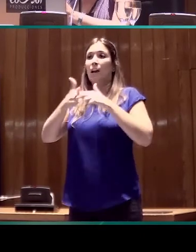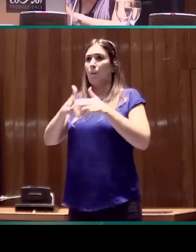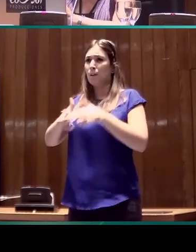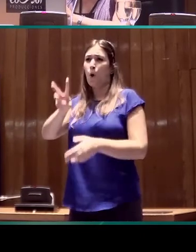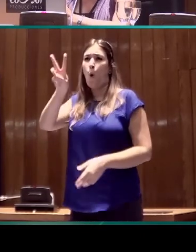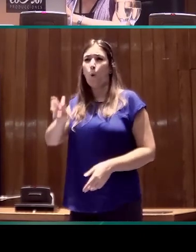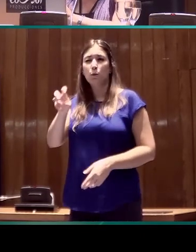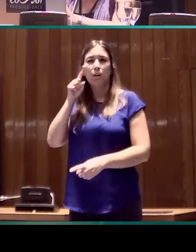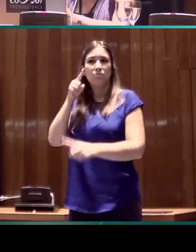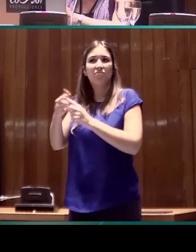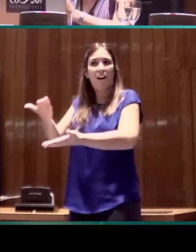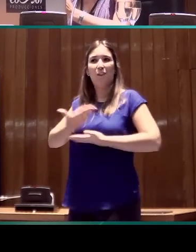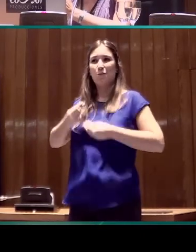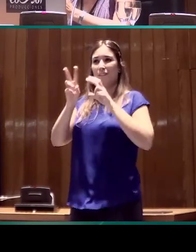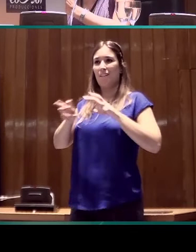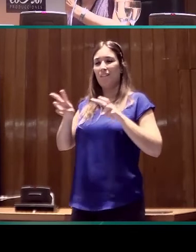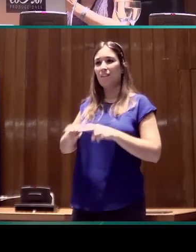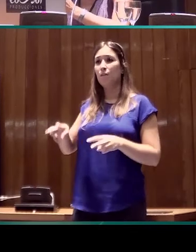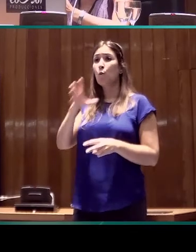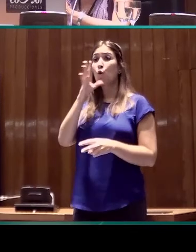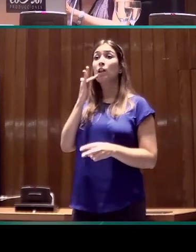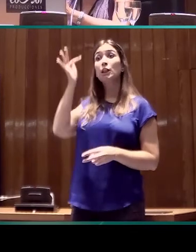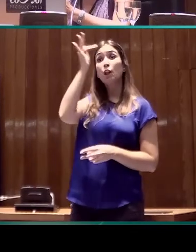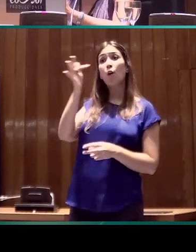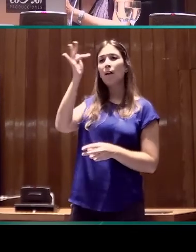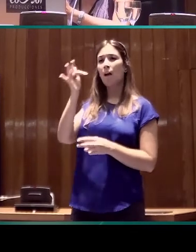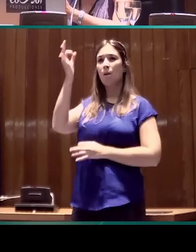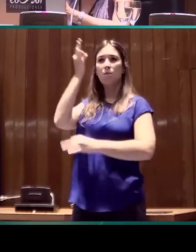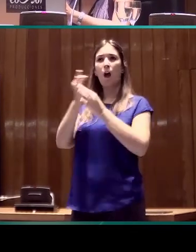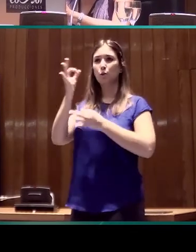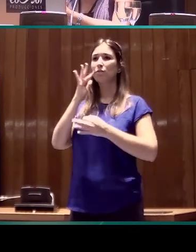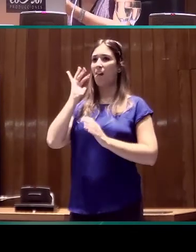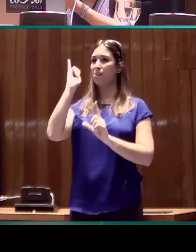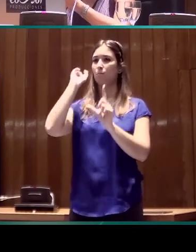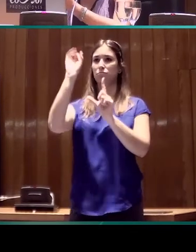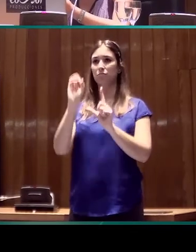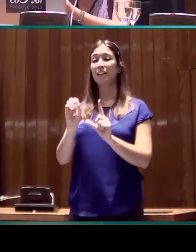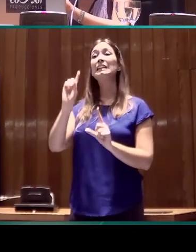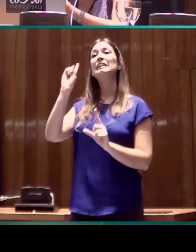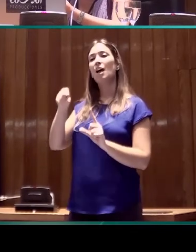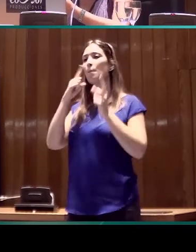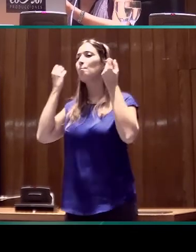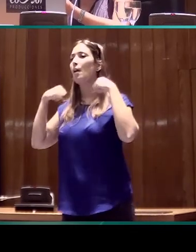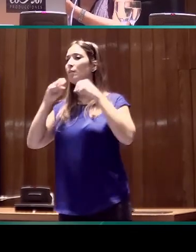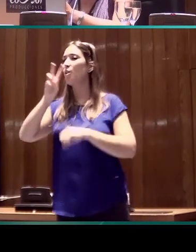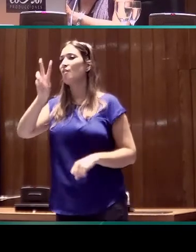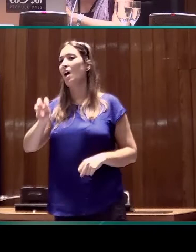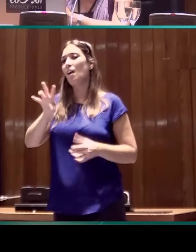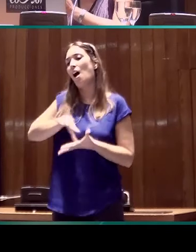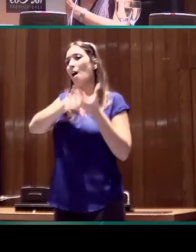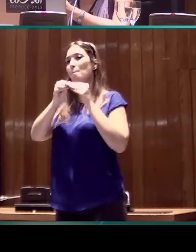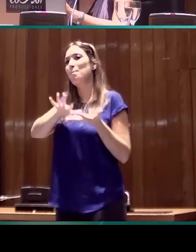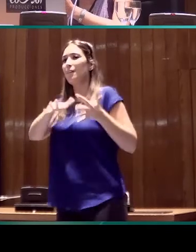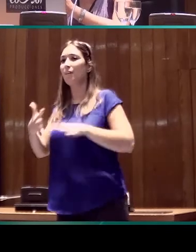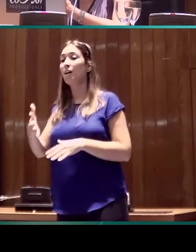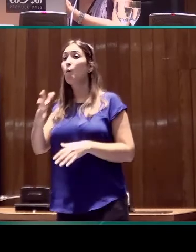útil para la investigación porque nos permite a nivel teórico tener unos datos anotados, pero también a nivel práctico y aplicado la